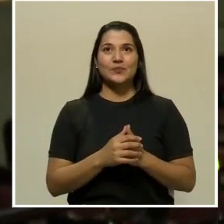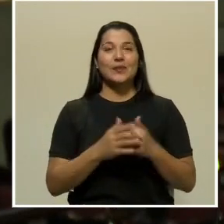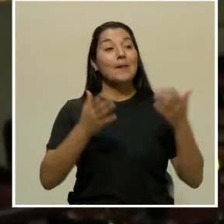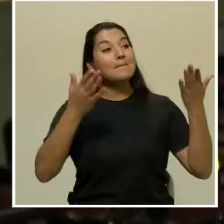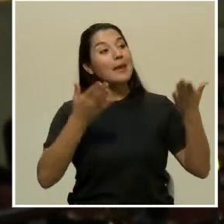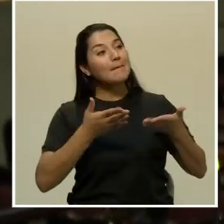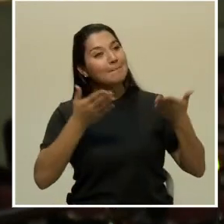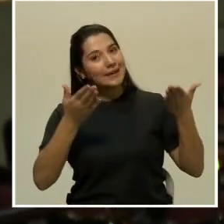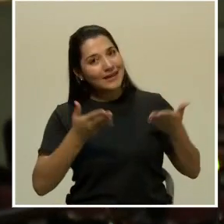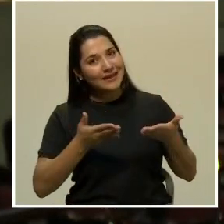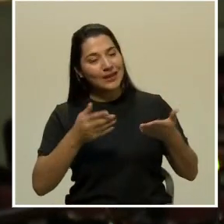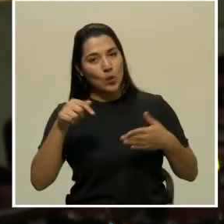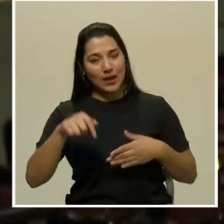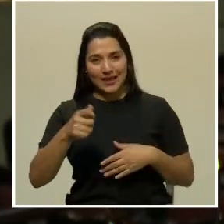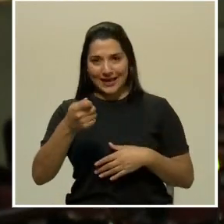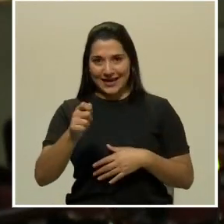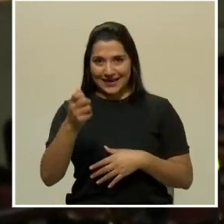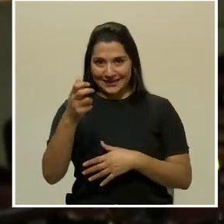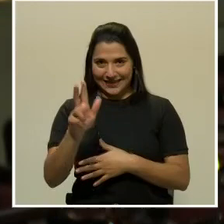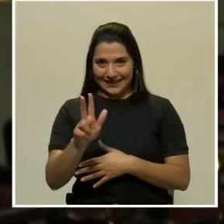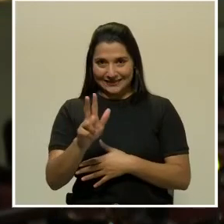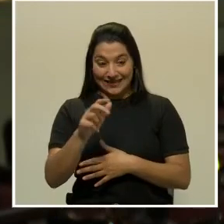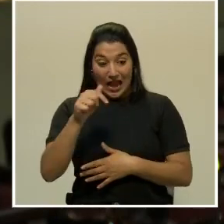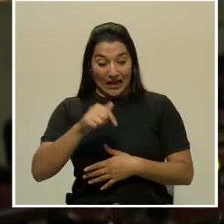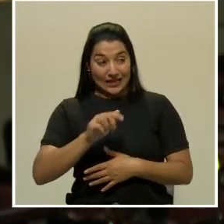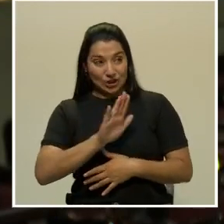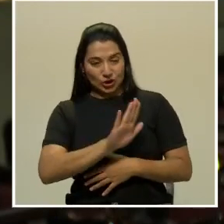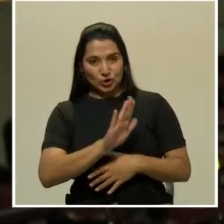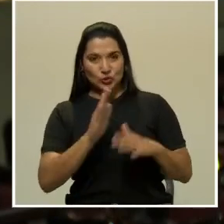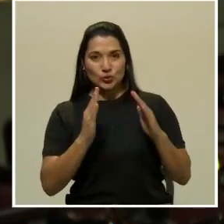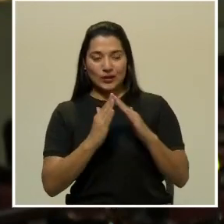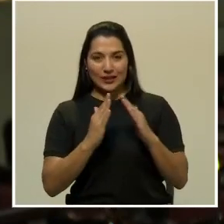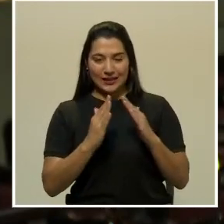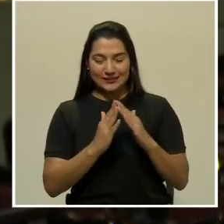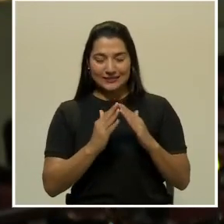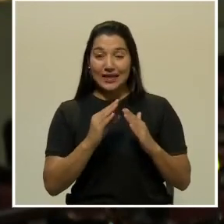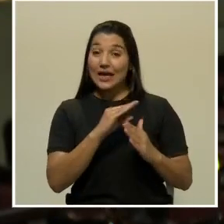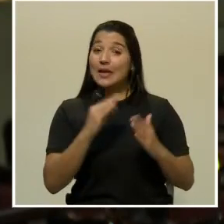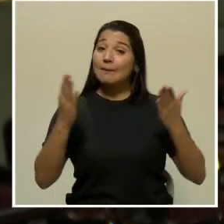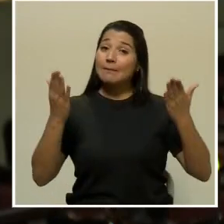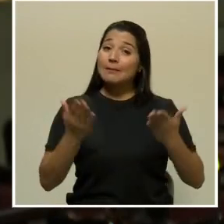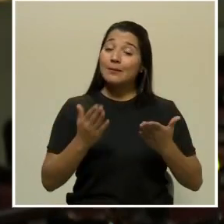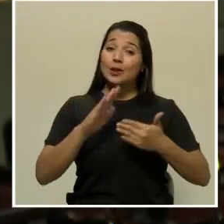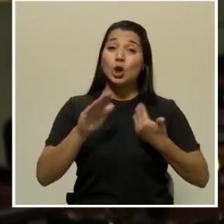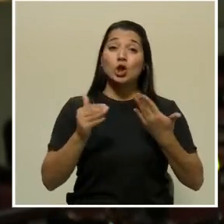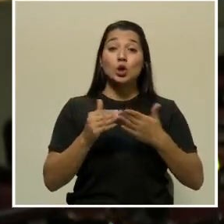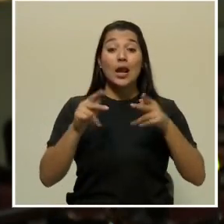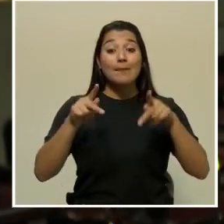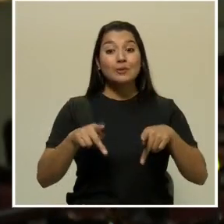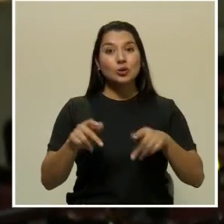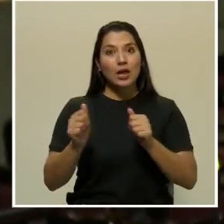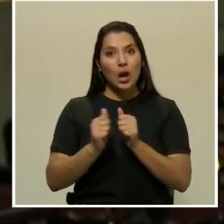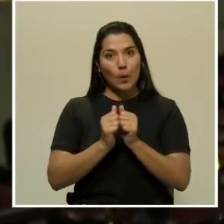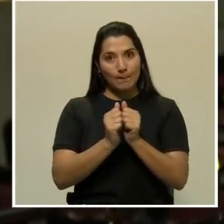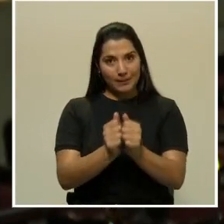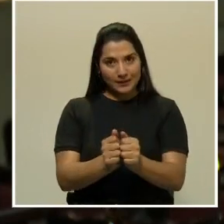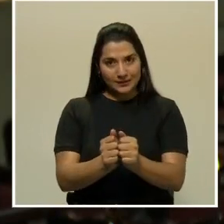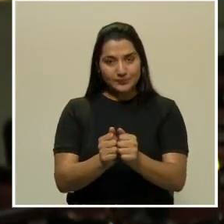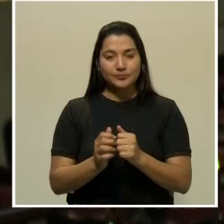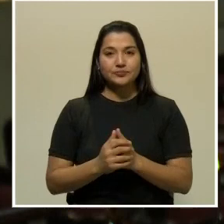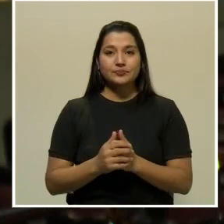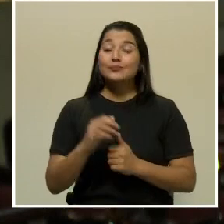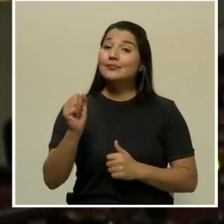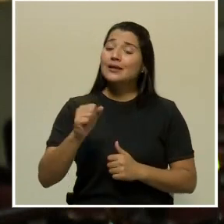Bienvenido, bienvenido al Canal 13 a esta que es su casa y bienvenidas a todas las personas que nos están acompañando. Sí,